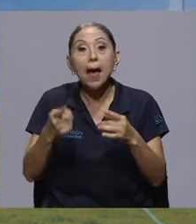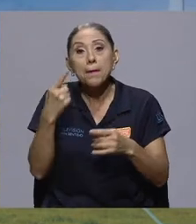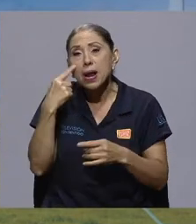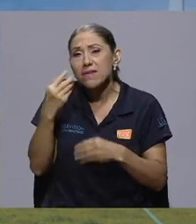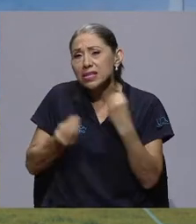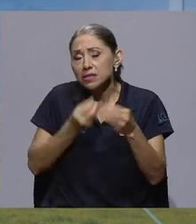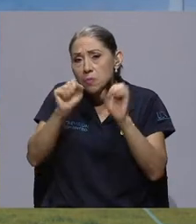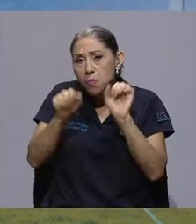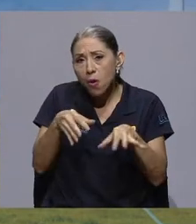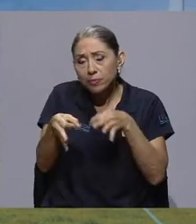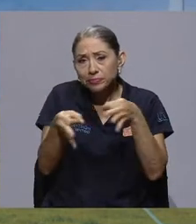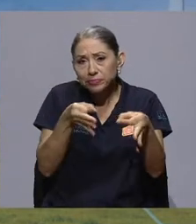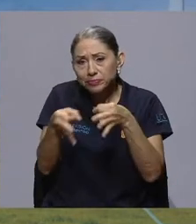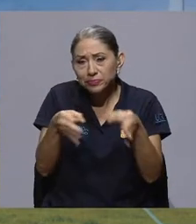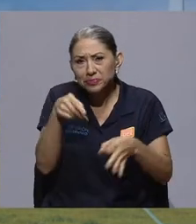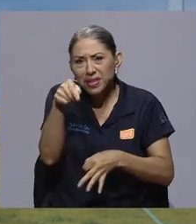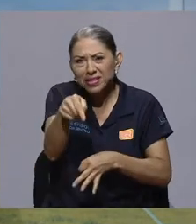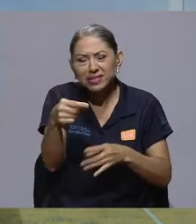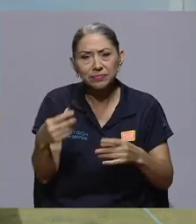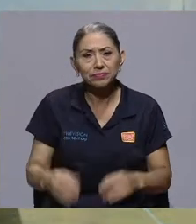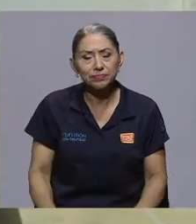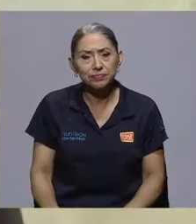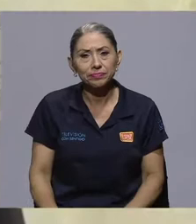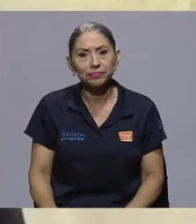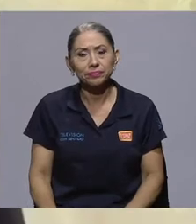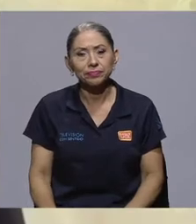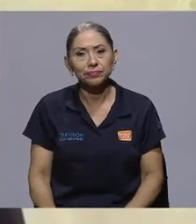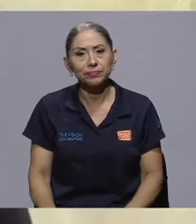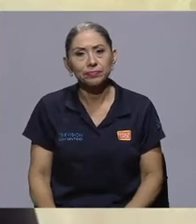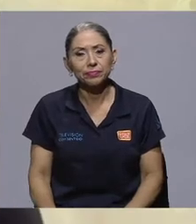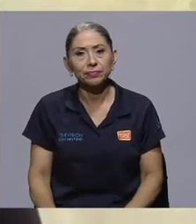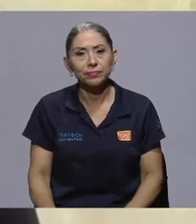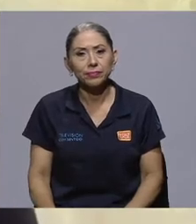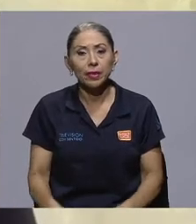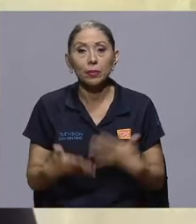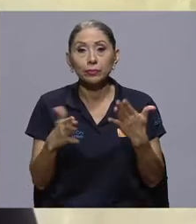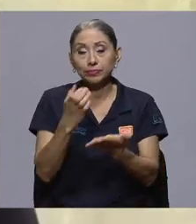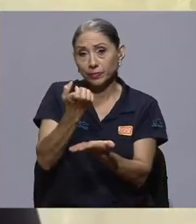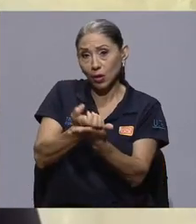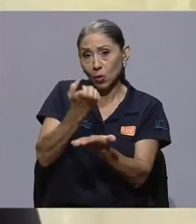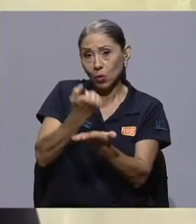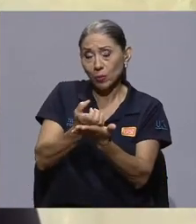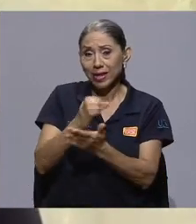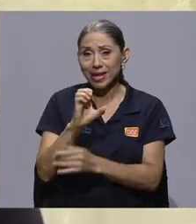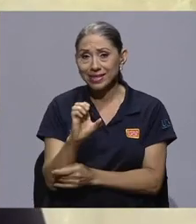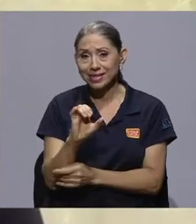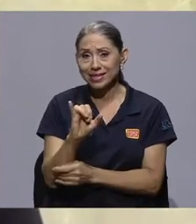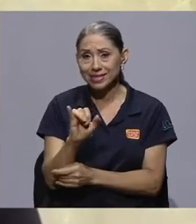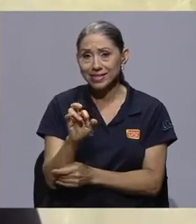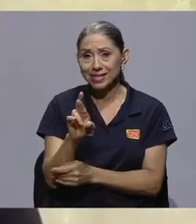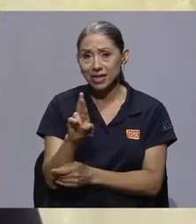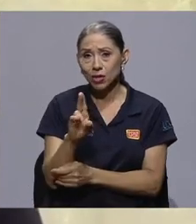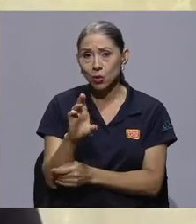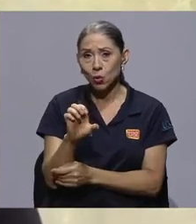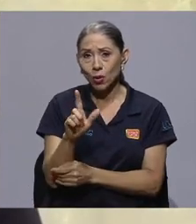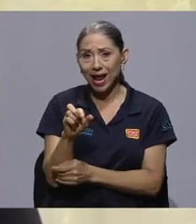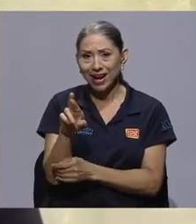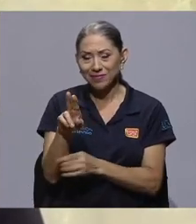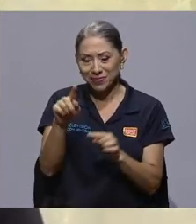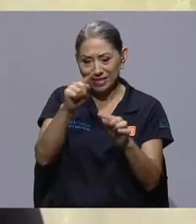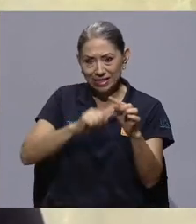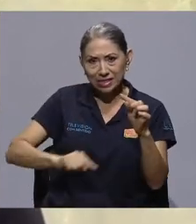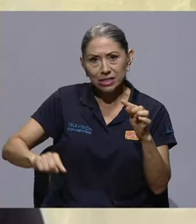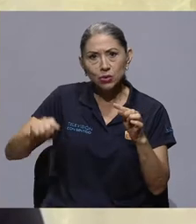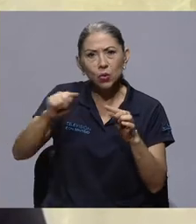en contexto con ese tema. Bueno, la economía circular no es otra cosa que la